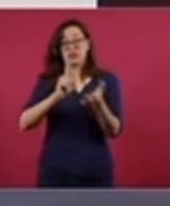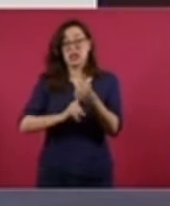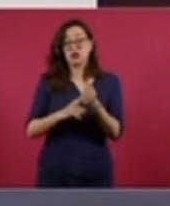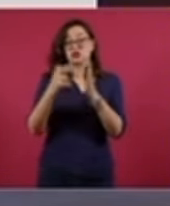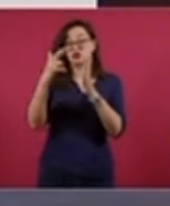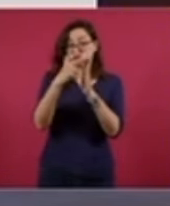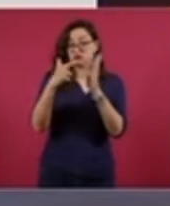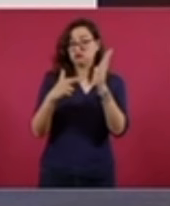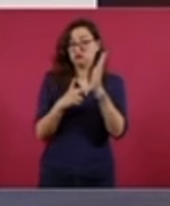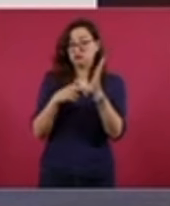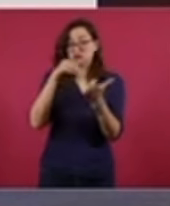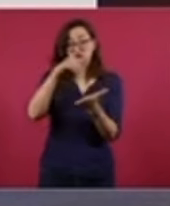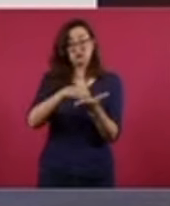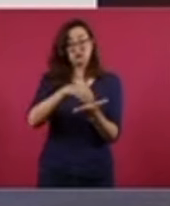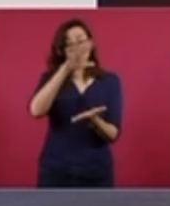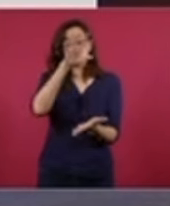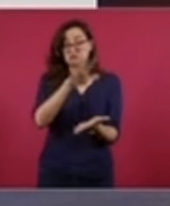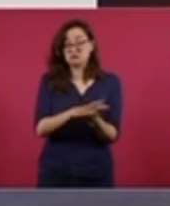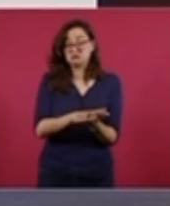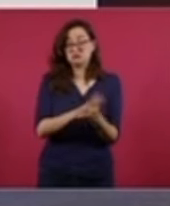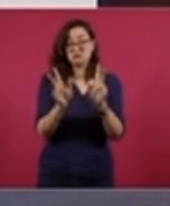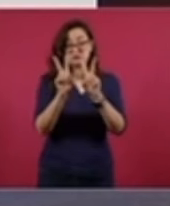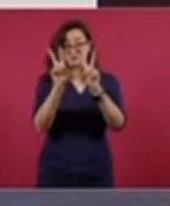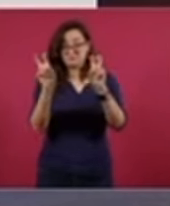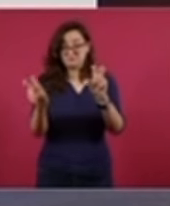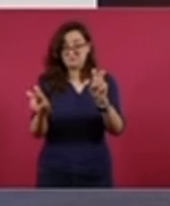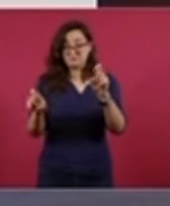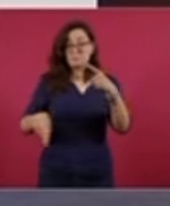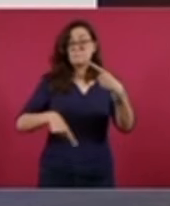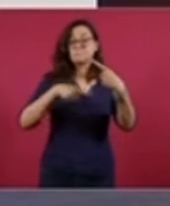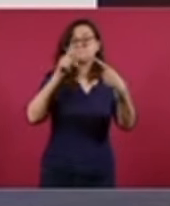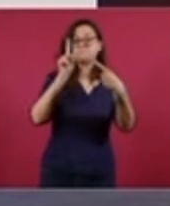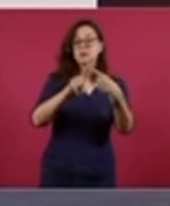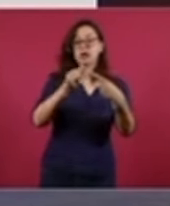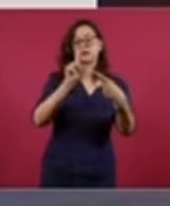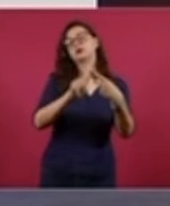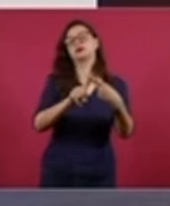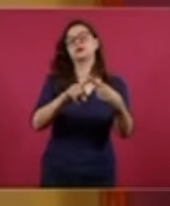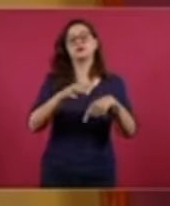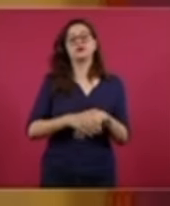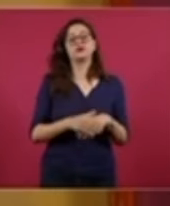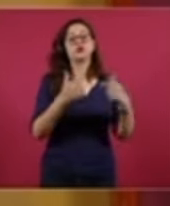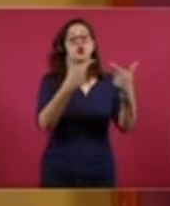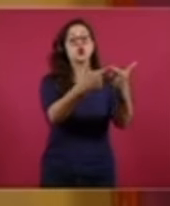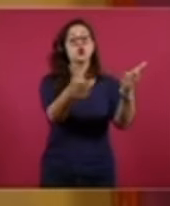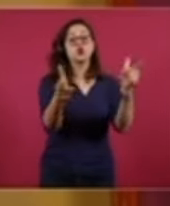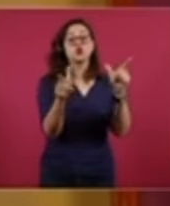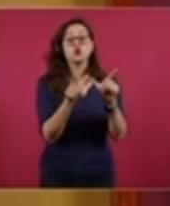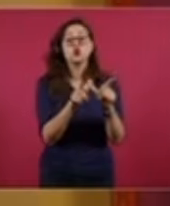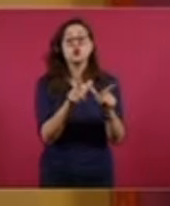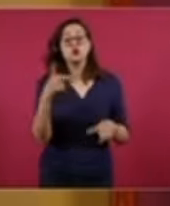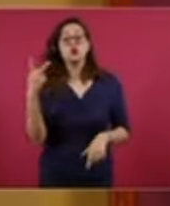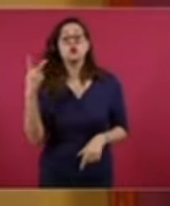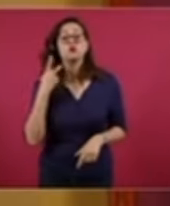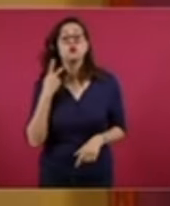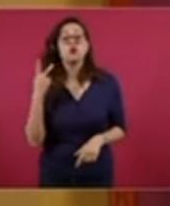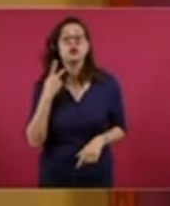podemos ver, en el texto dice. Primera regla, ningún partido político